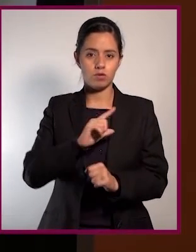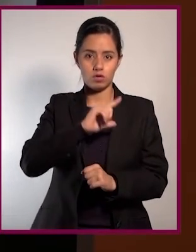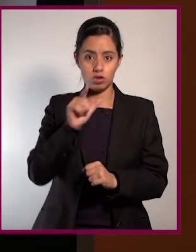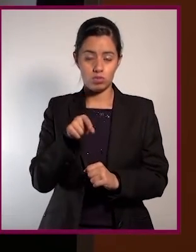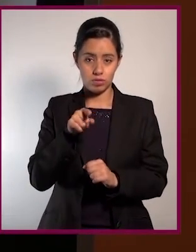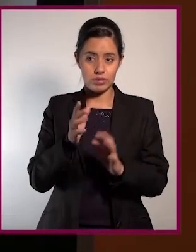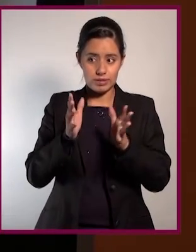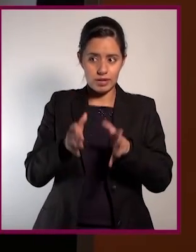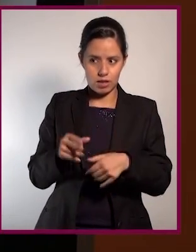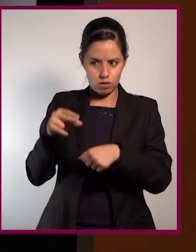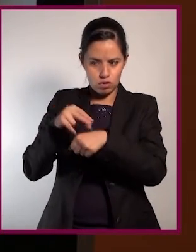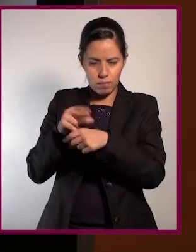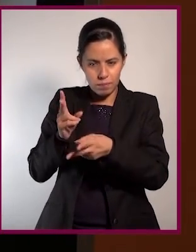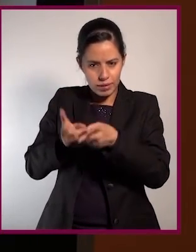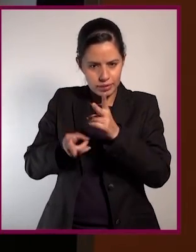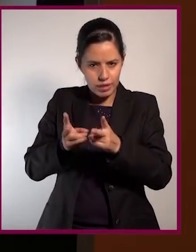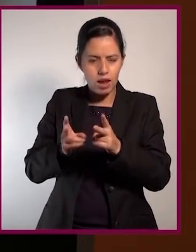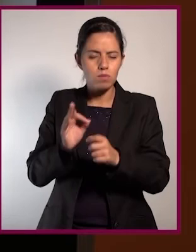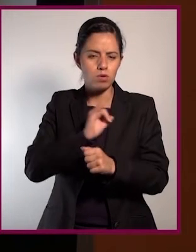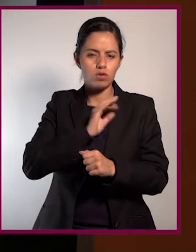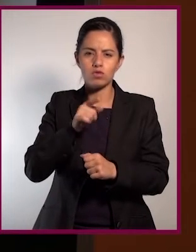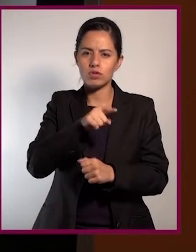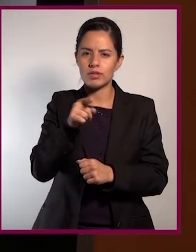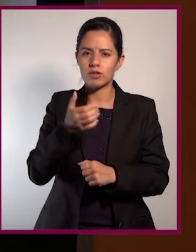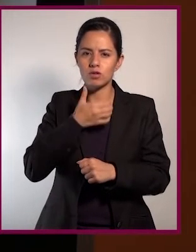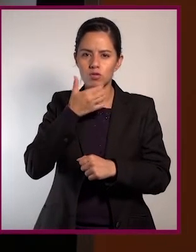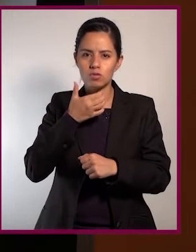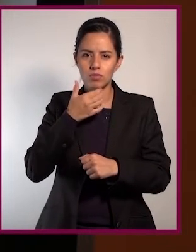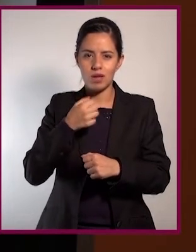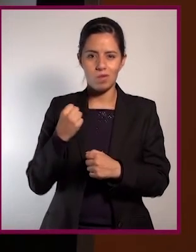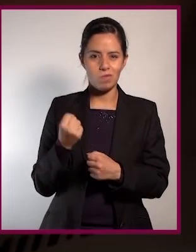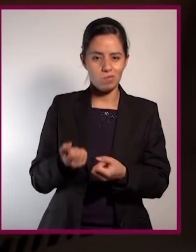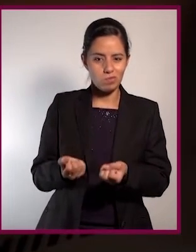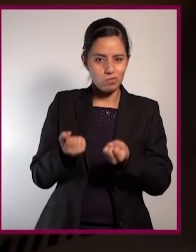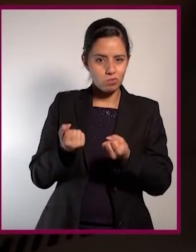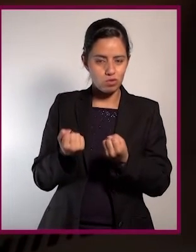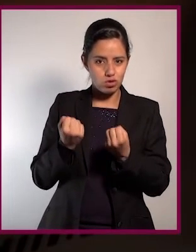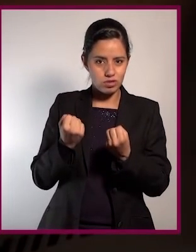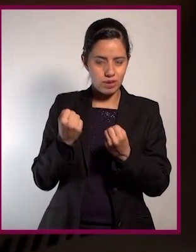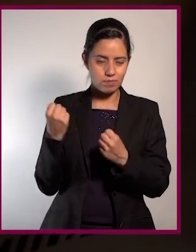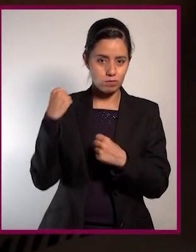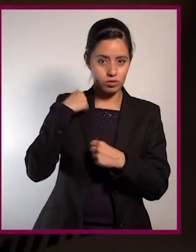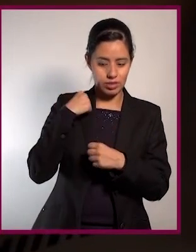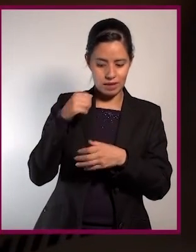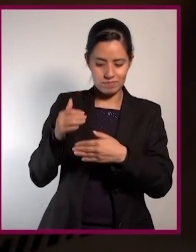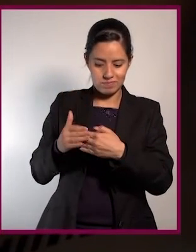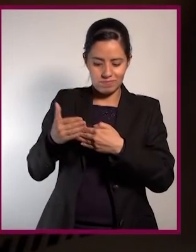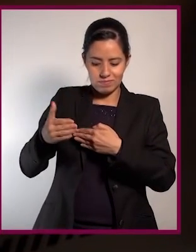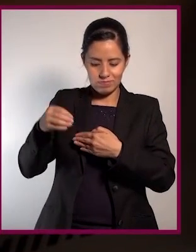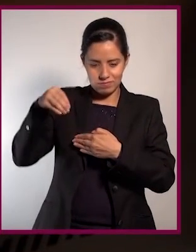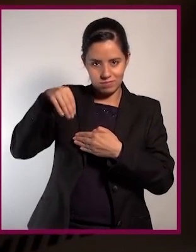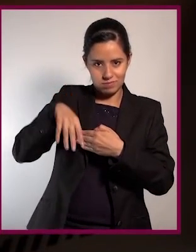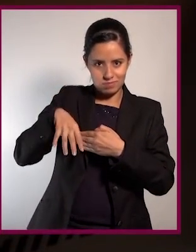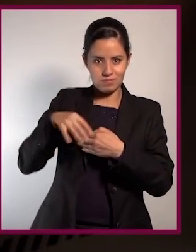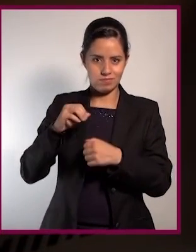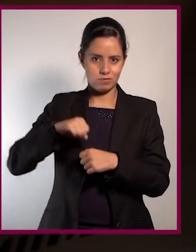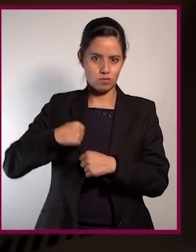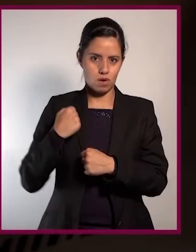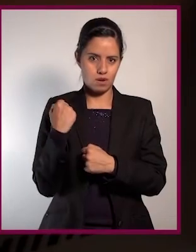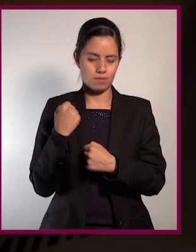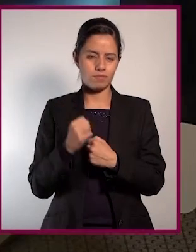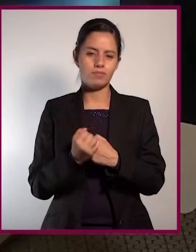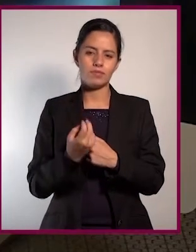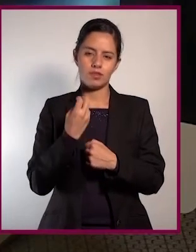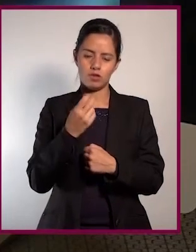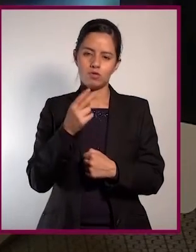la costumbre ya de tenerlos en su necesidad de uso diario. Doctora, pues muchísimas gracias por esta valiosa información que